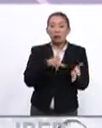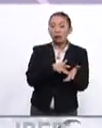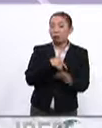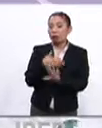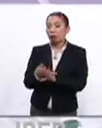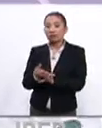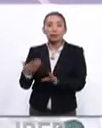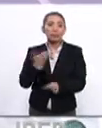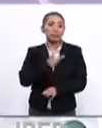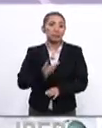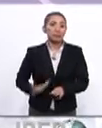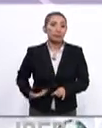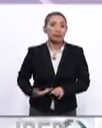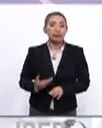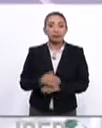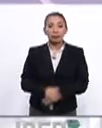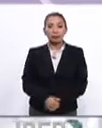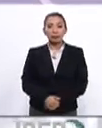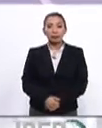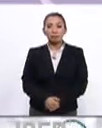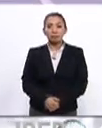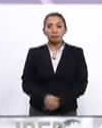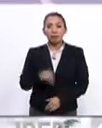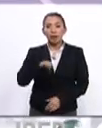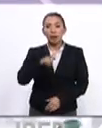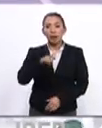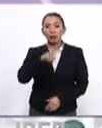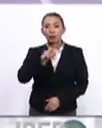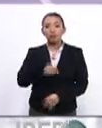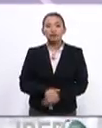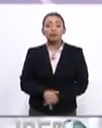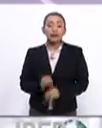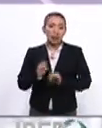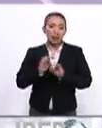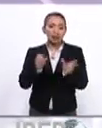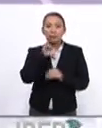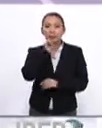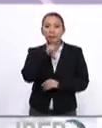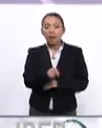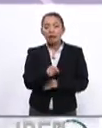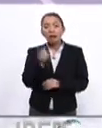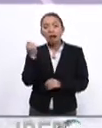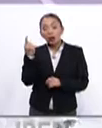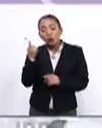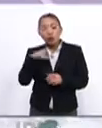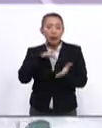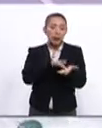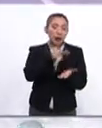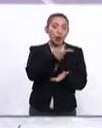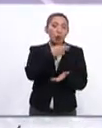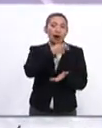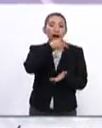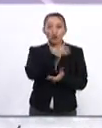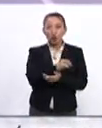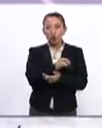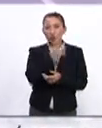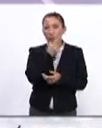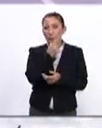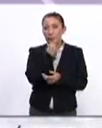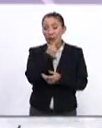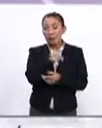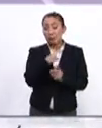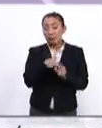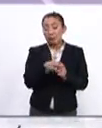a favor y en contra del presidente Nicolás Maduro y por supuesto unos apoyan a Guaidó quien pues